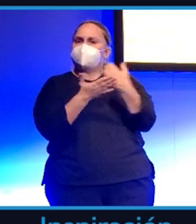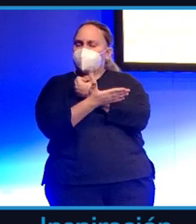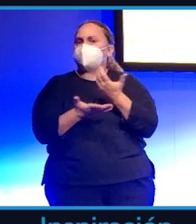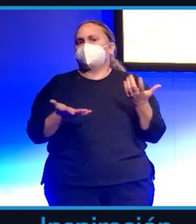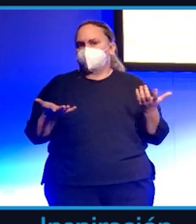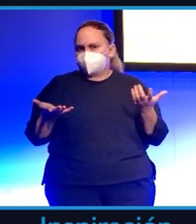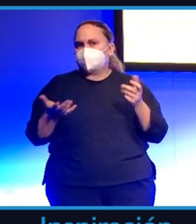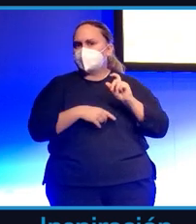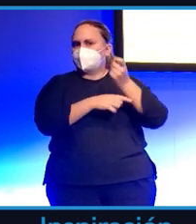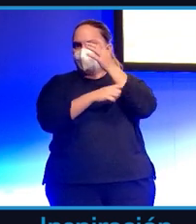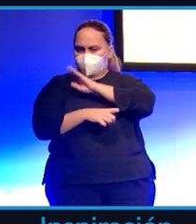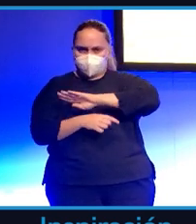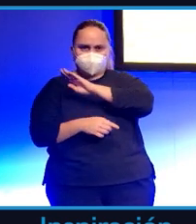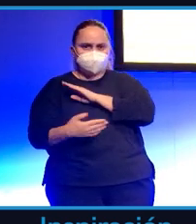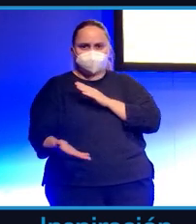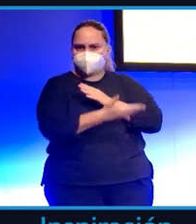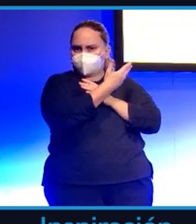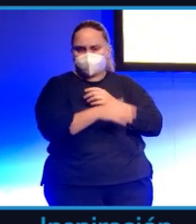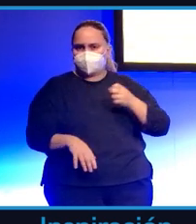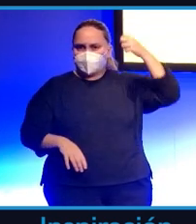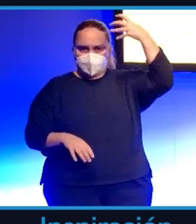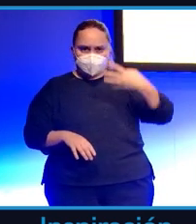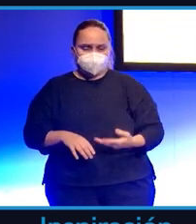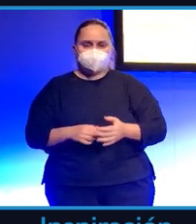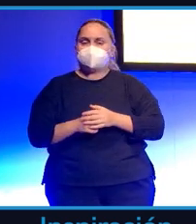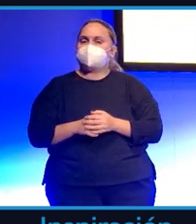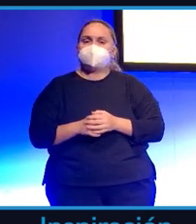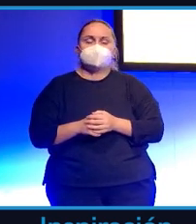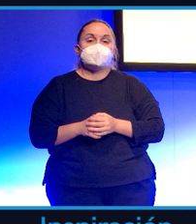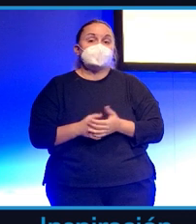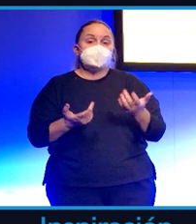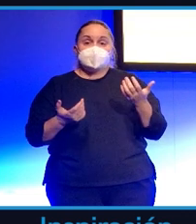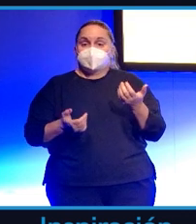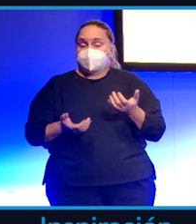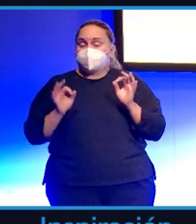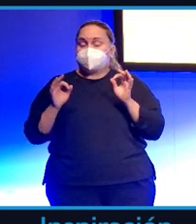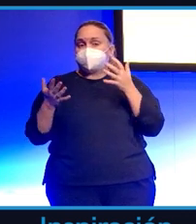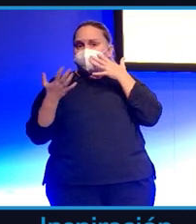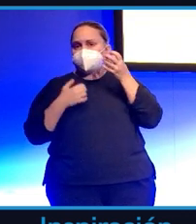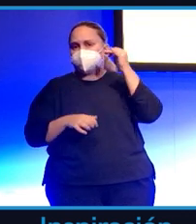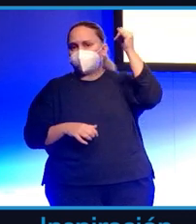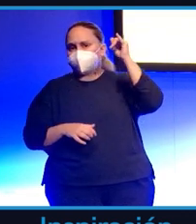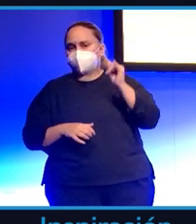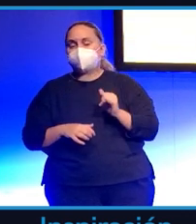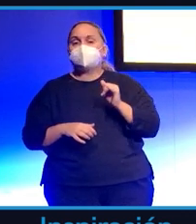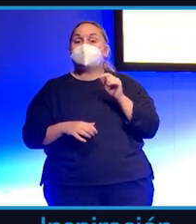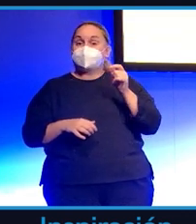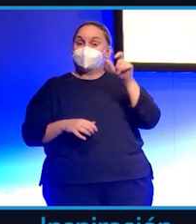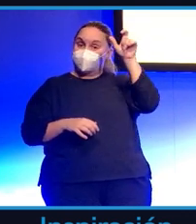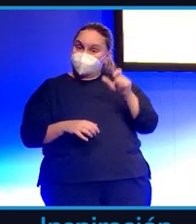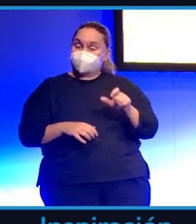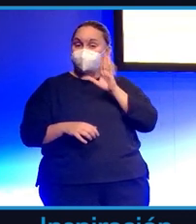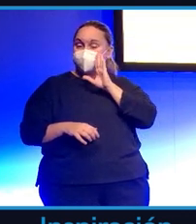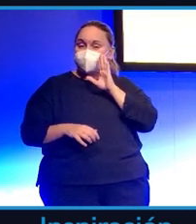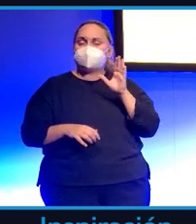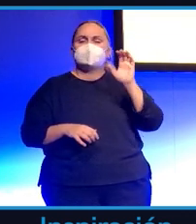Mr. Chip, Gerard Romero, Rubén Martín, Javier Ares, Nico Abad. Me llama la atención lo que ha hecho Nico Abad. Nico